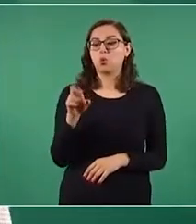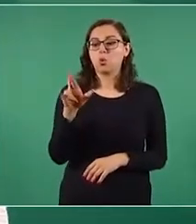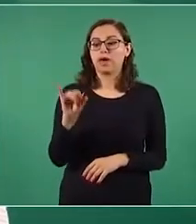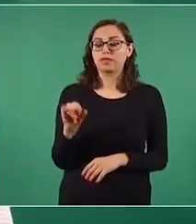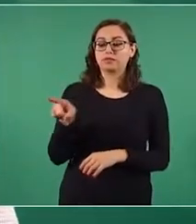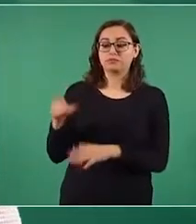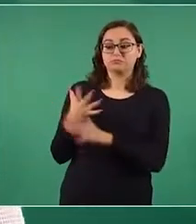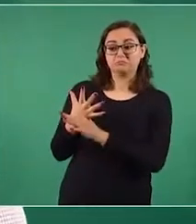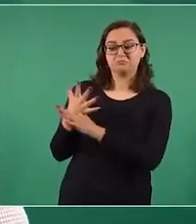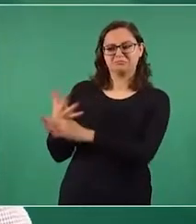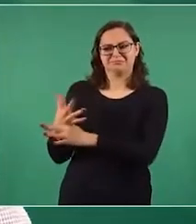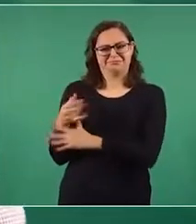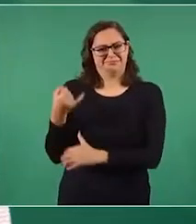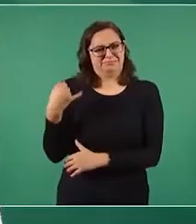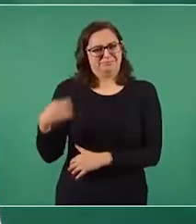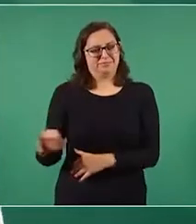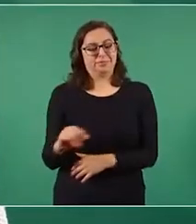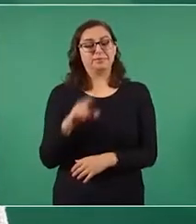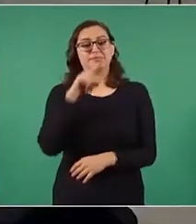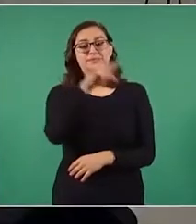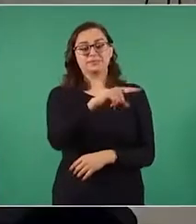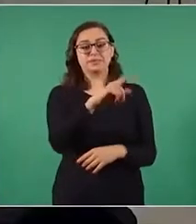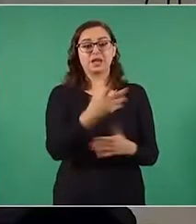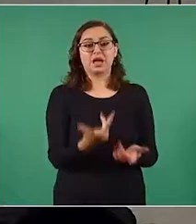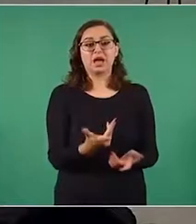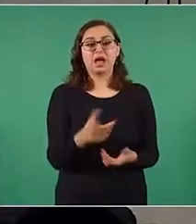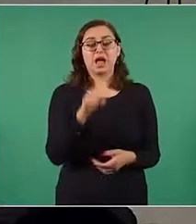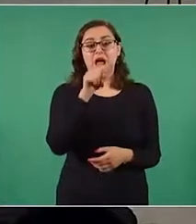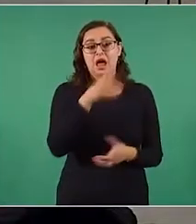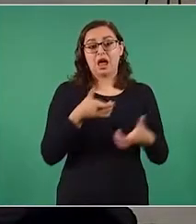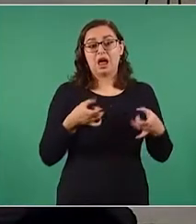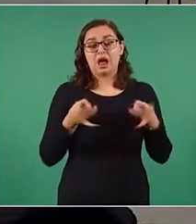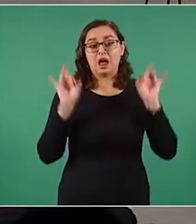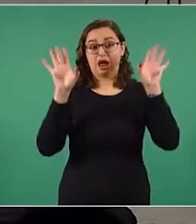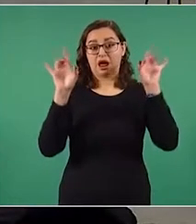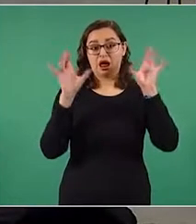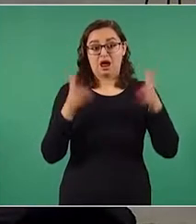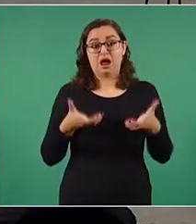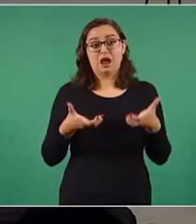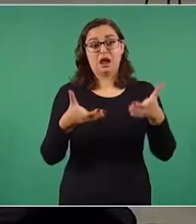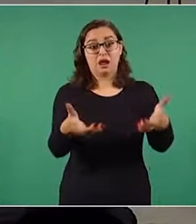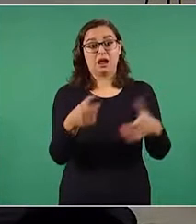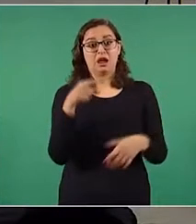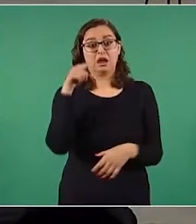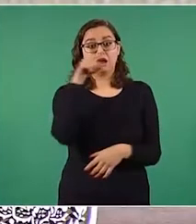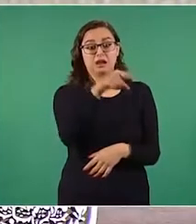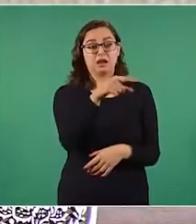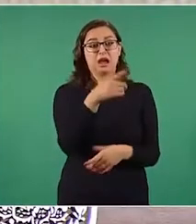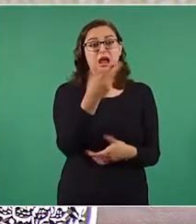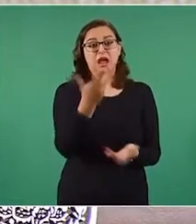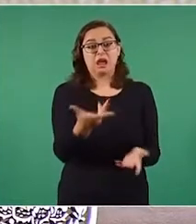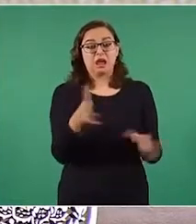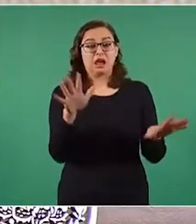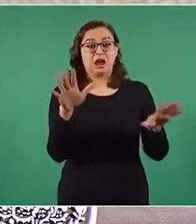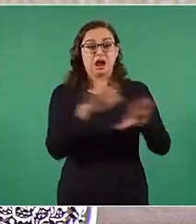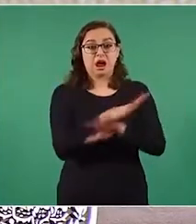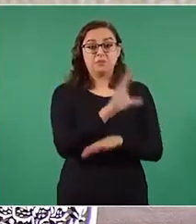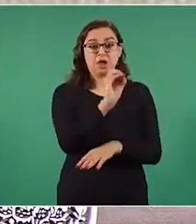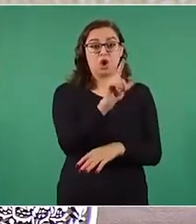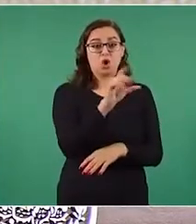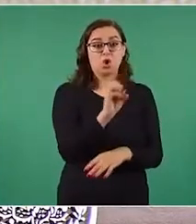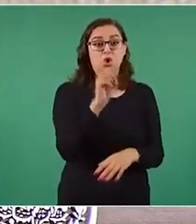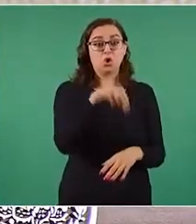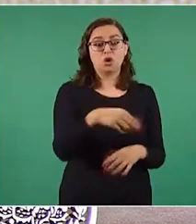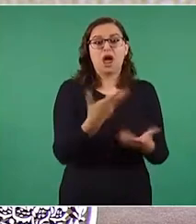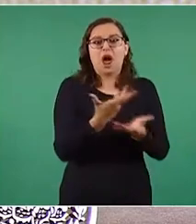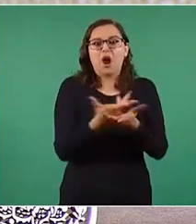Destruye el gobierno de la Ciudad de México a Cristóbal Colón en el paseo de la reforma por un engendro sectario. Estamos en manos de